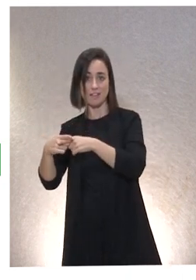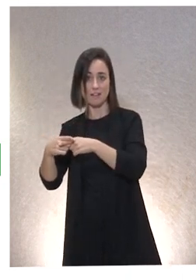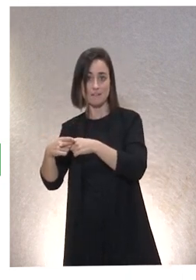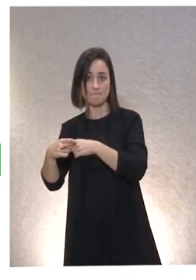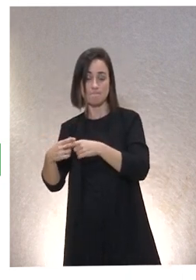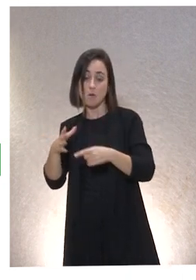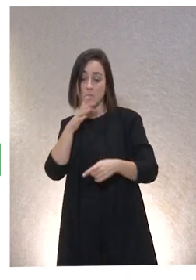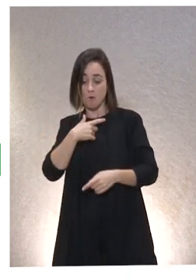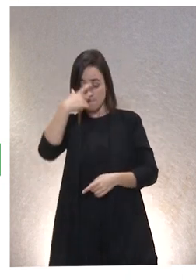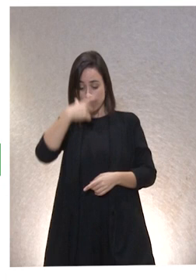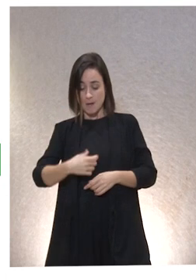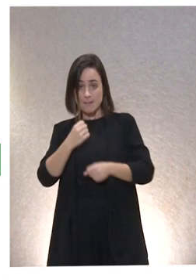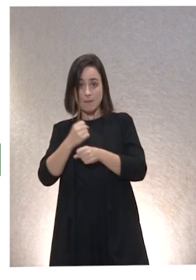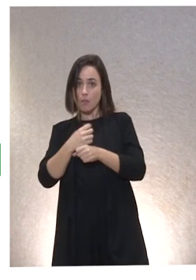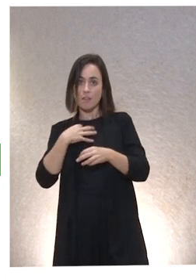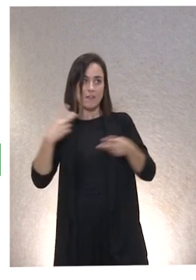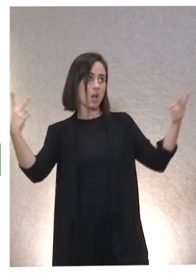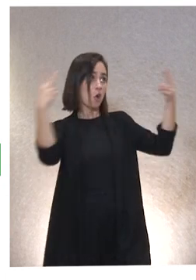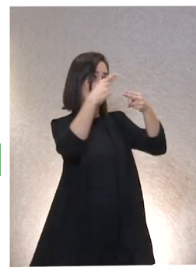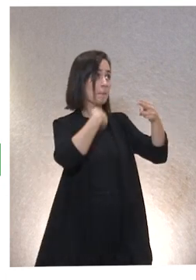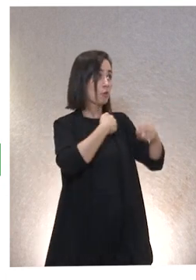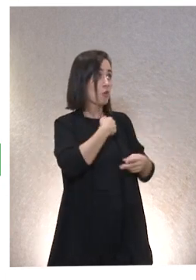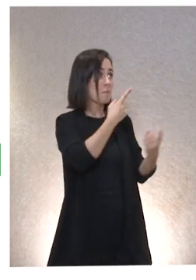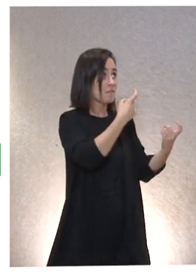Pero evidentemente necesita al empleado.